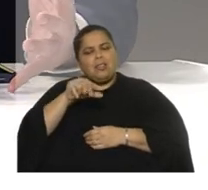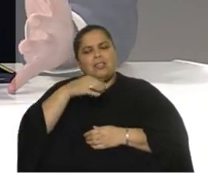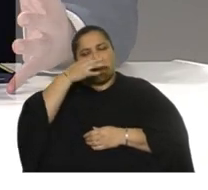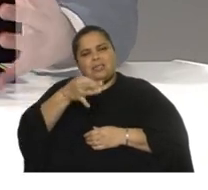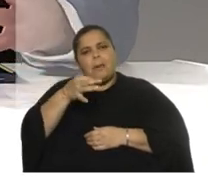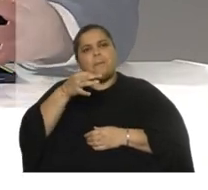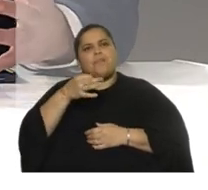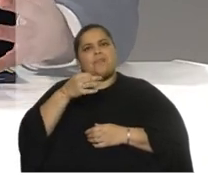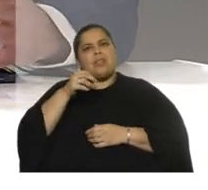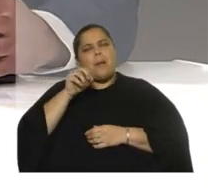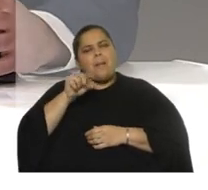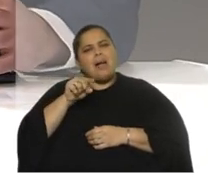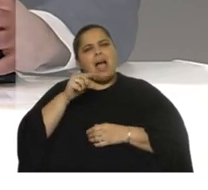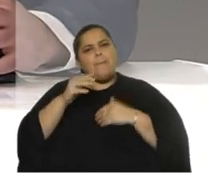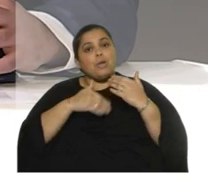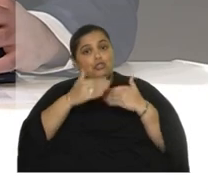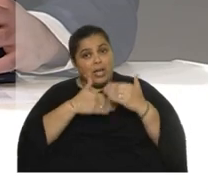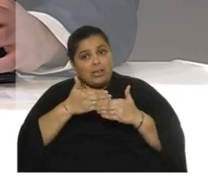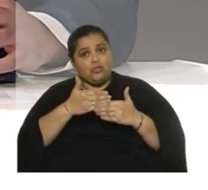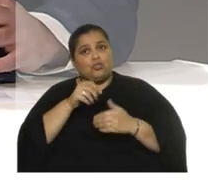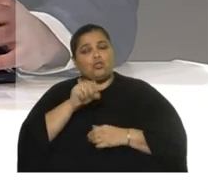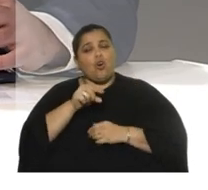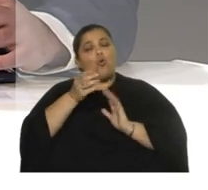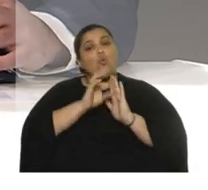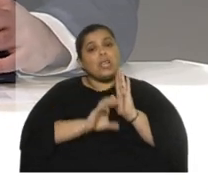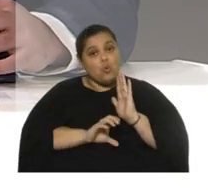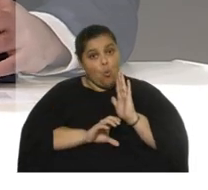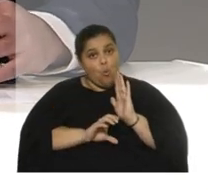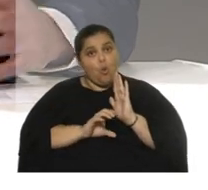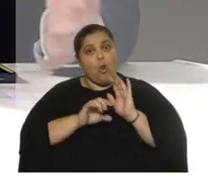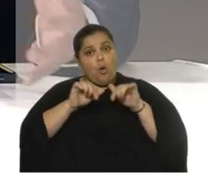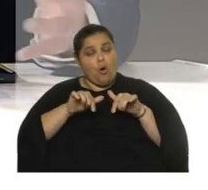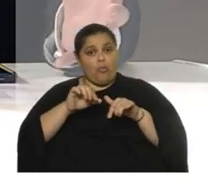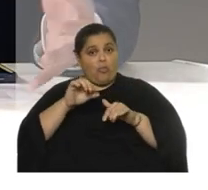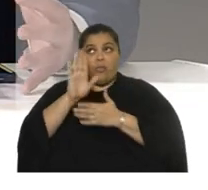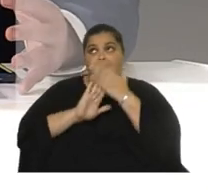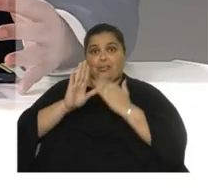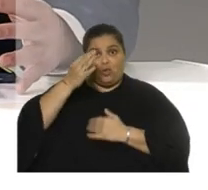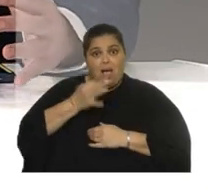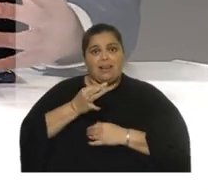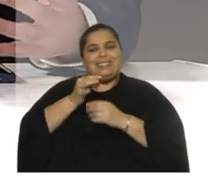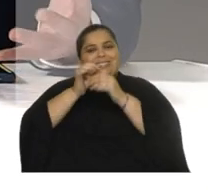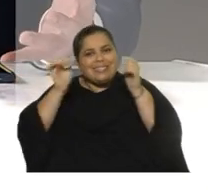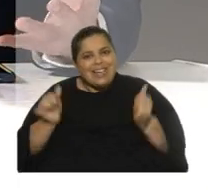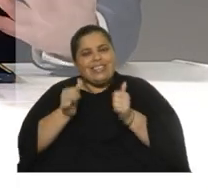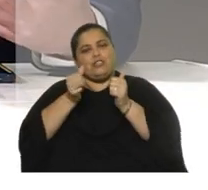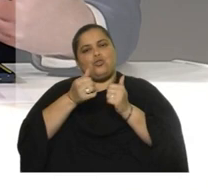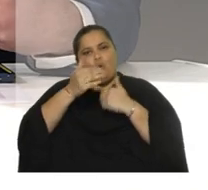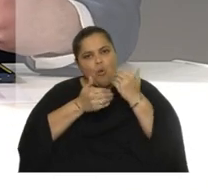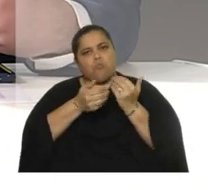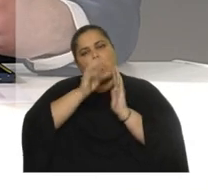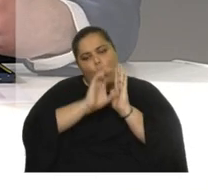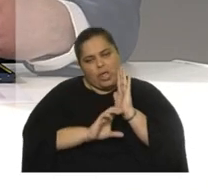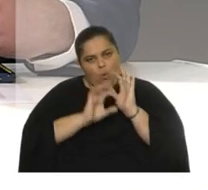realidad para el proceso del marco curricular nacional digamos se elaboró el marco y se le